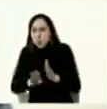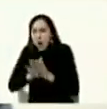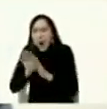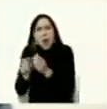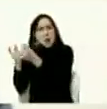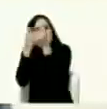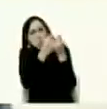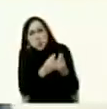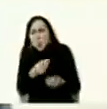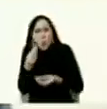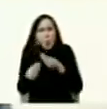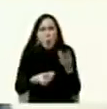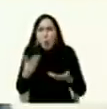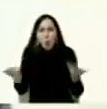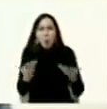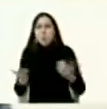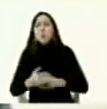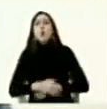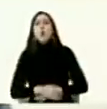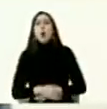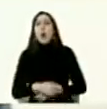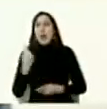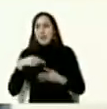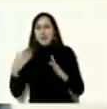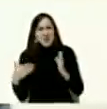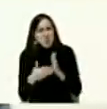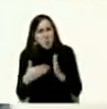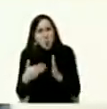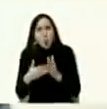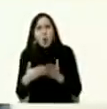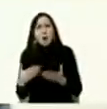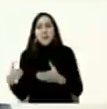entre otros aspectos que han sido afectados